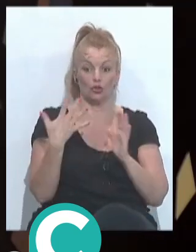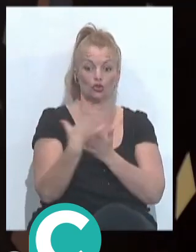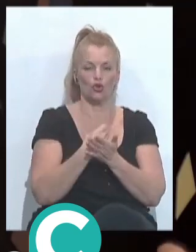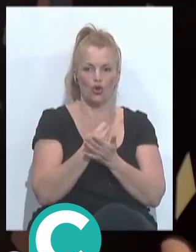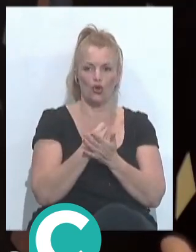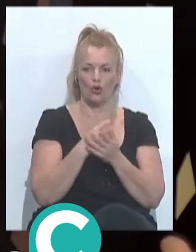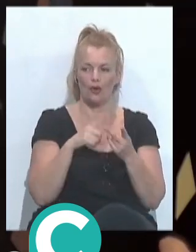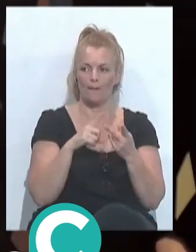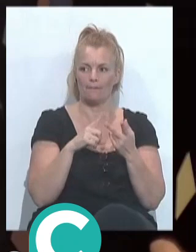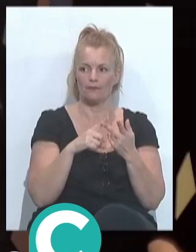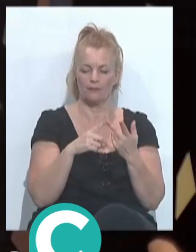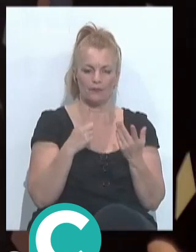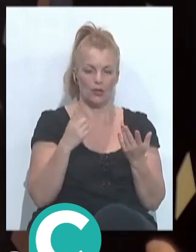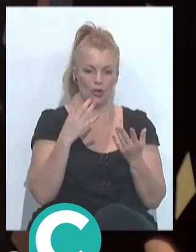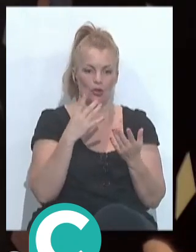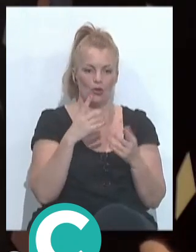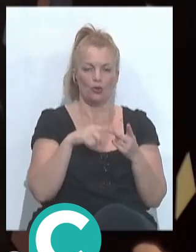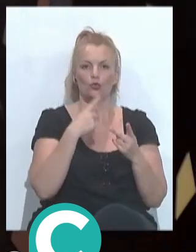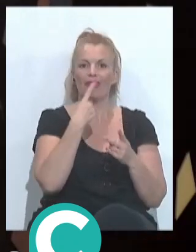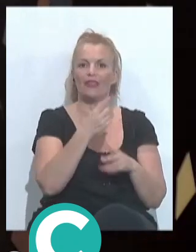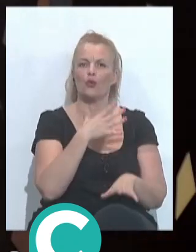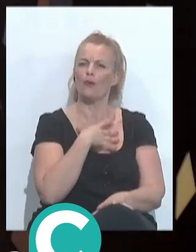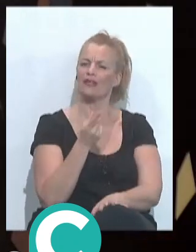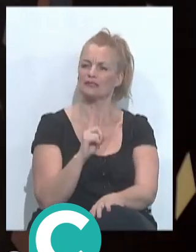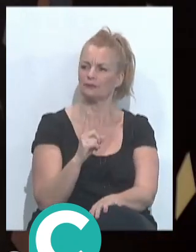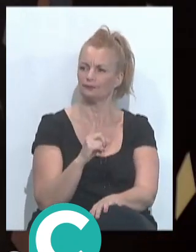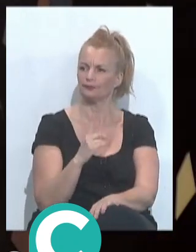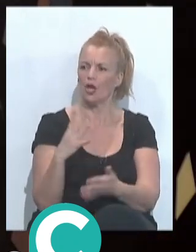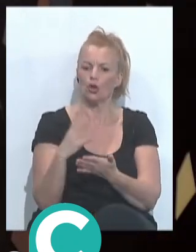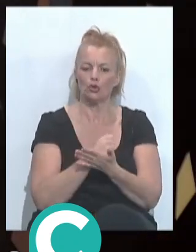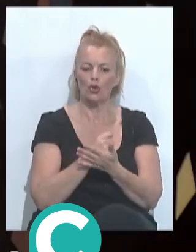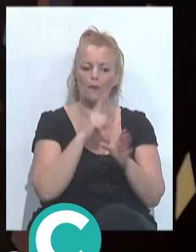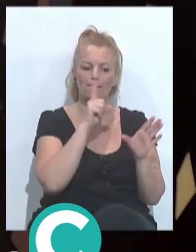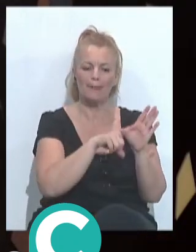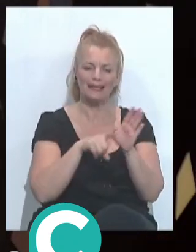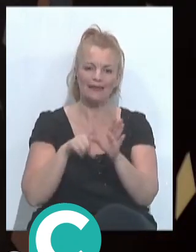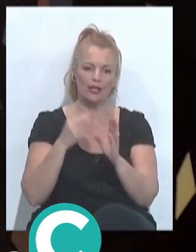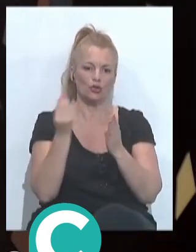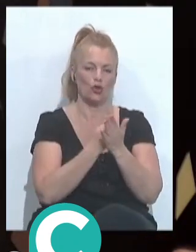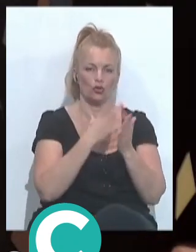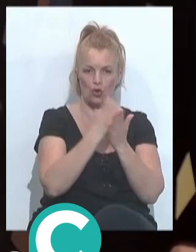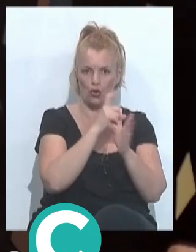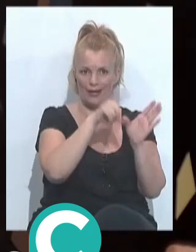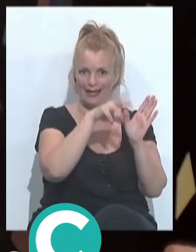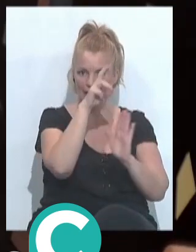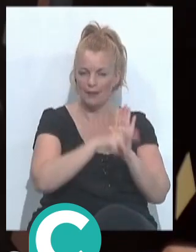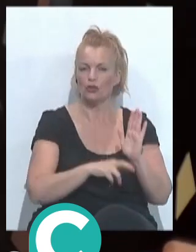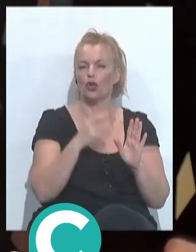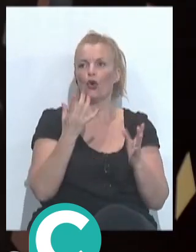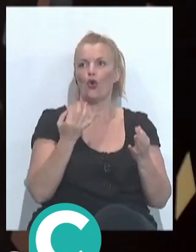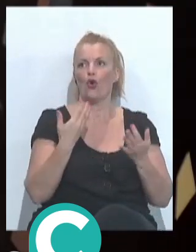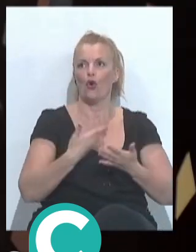que todos sean voz y parte, ¿no?, de lo mismo. sea, tú dices, no puede ser que todos participen en ese reglamento. Evidentemente, tienen que